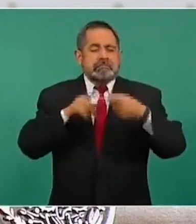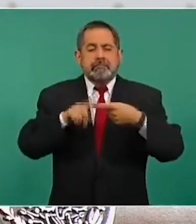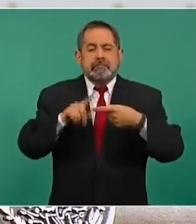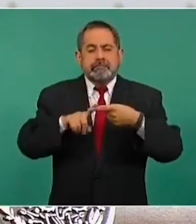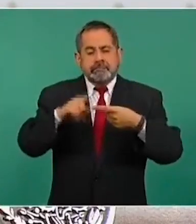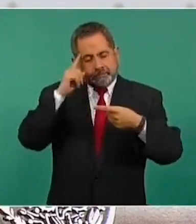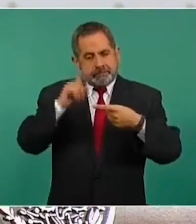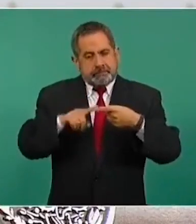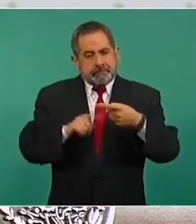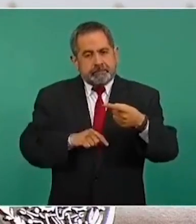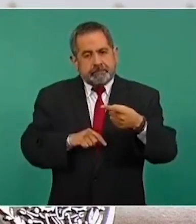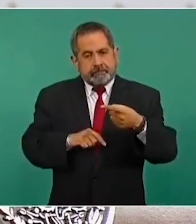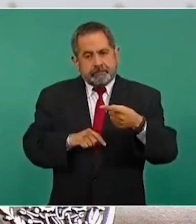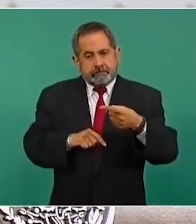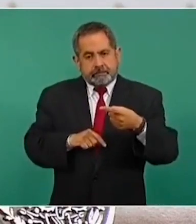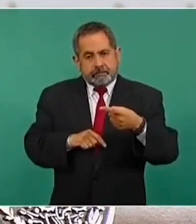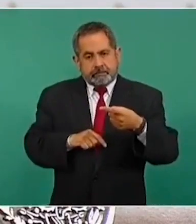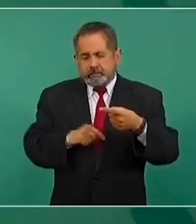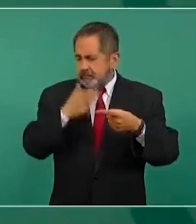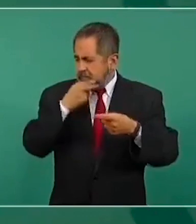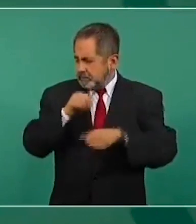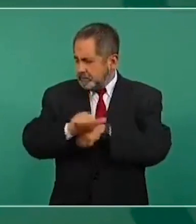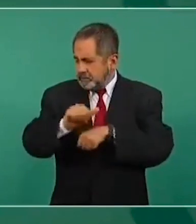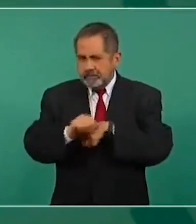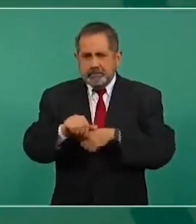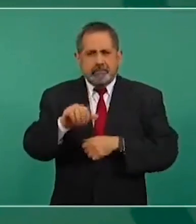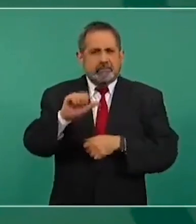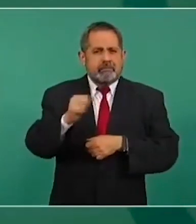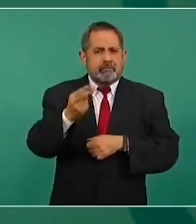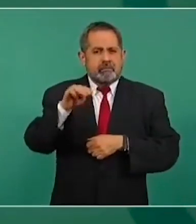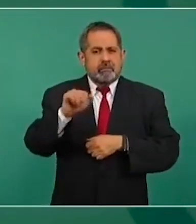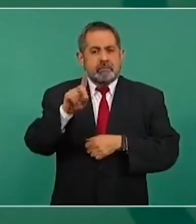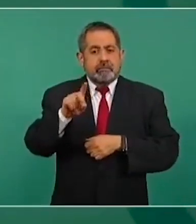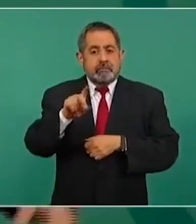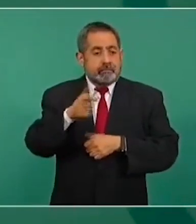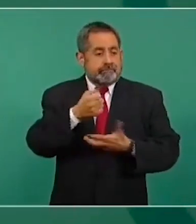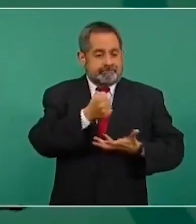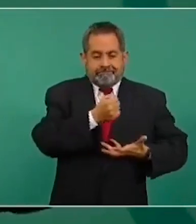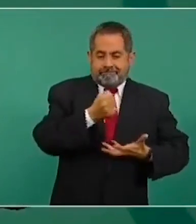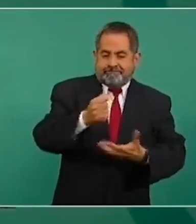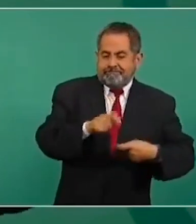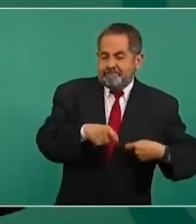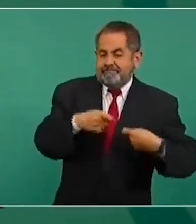este argentino Ahumada entregándole dinero